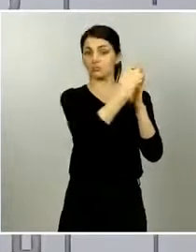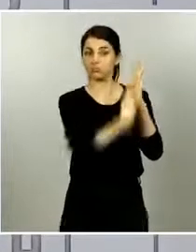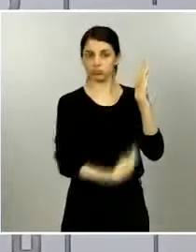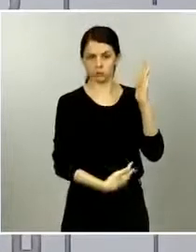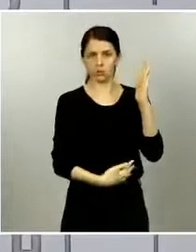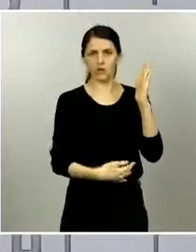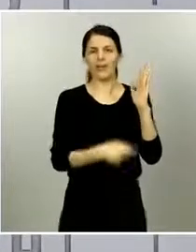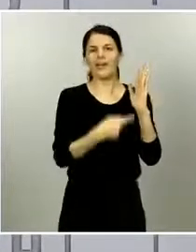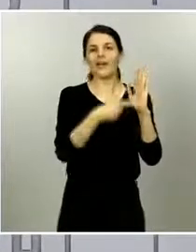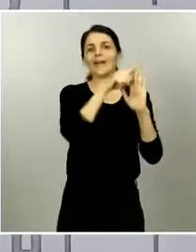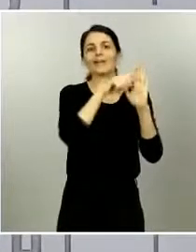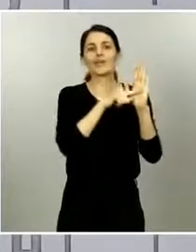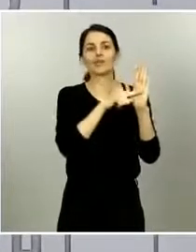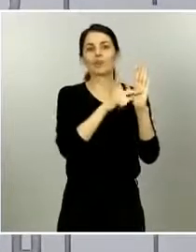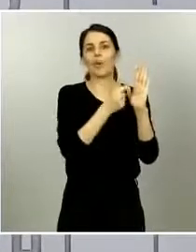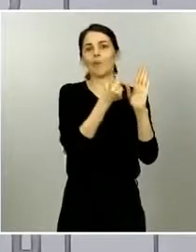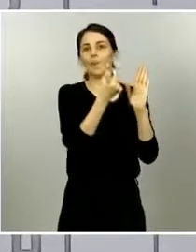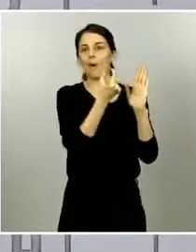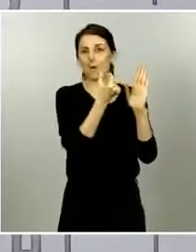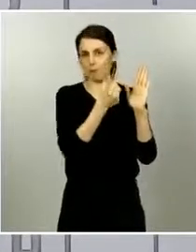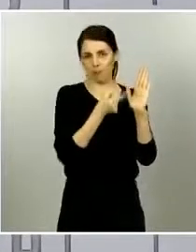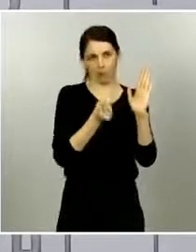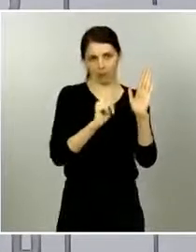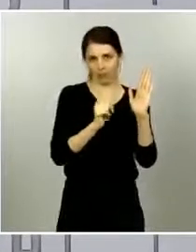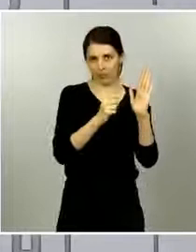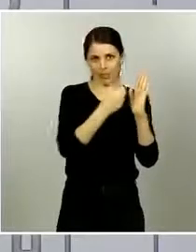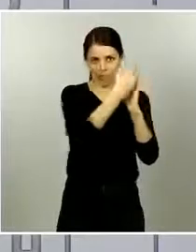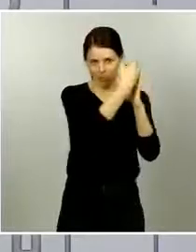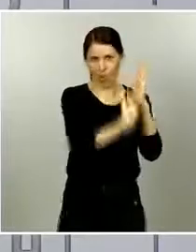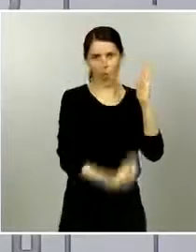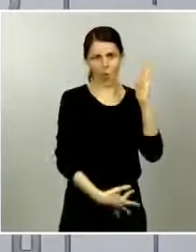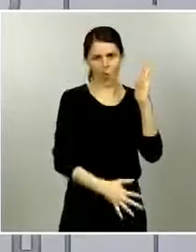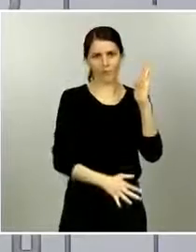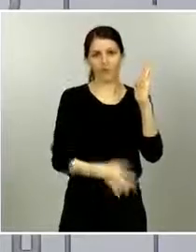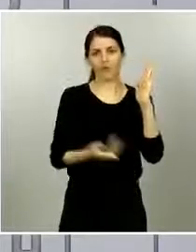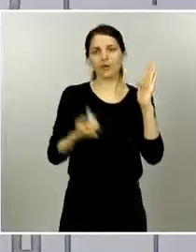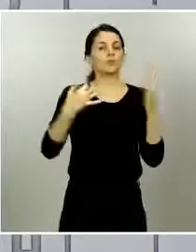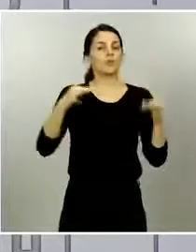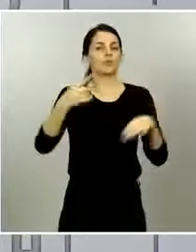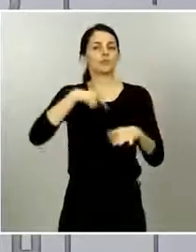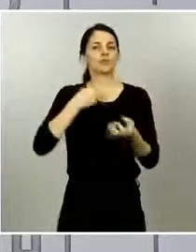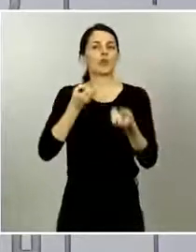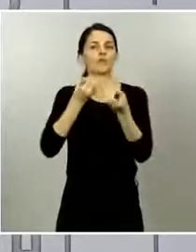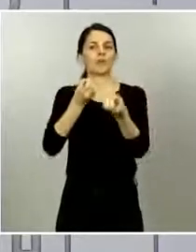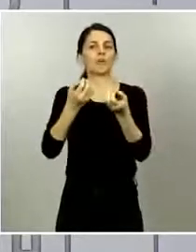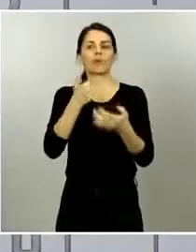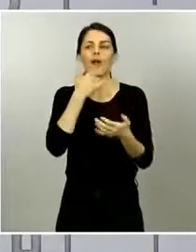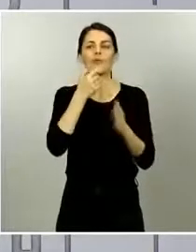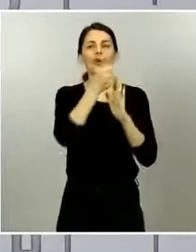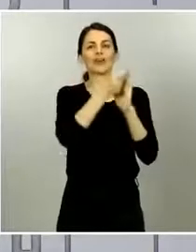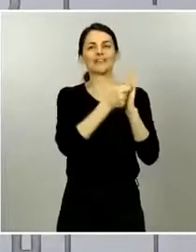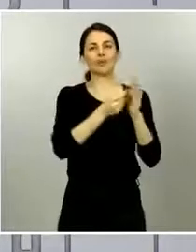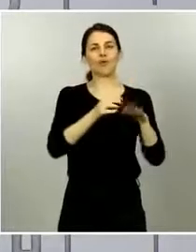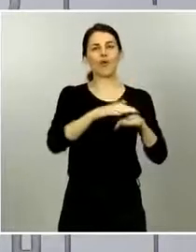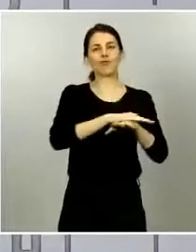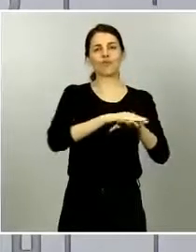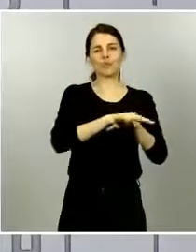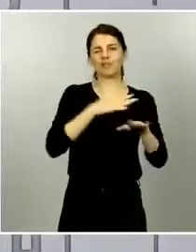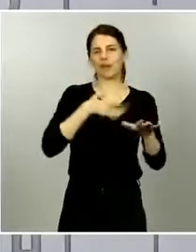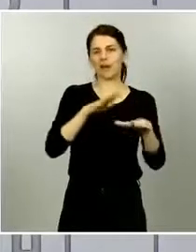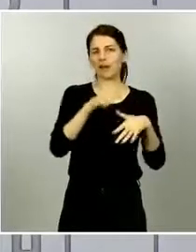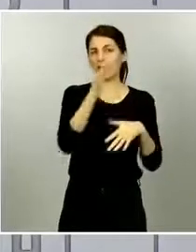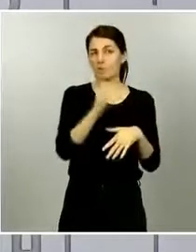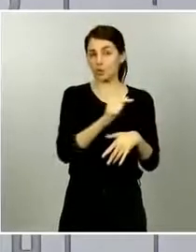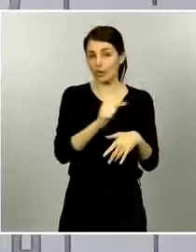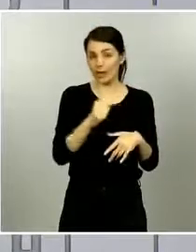conjuntamente una serie de criterios una serie de criterios que no es pequeña si no me equivoco la información que se ha dado